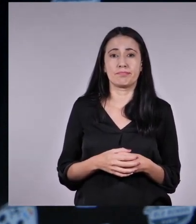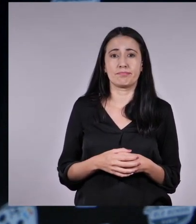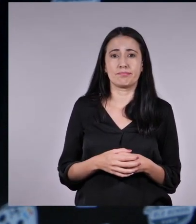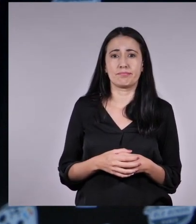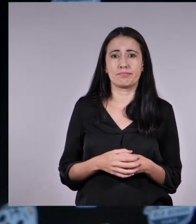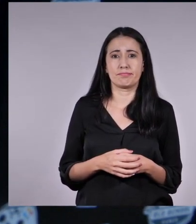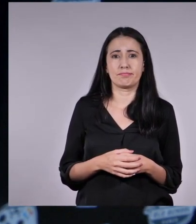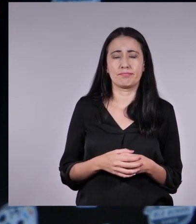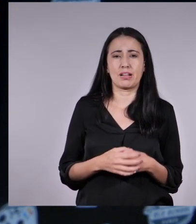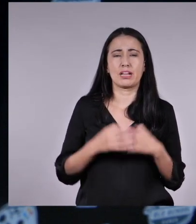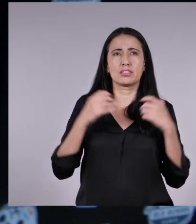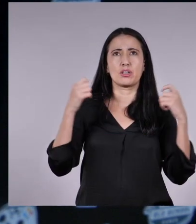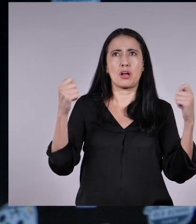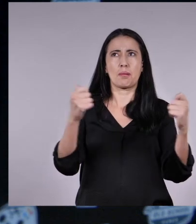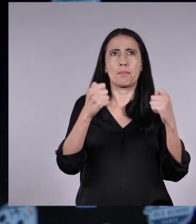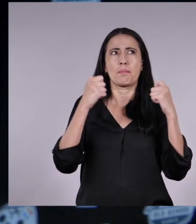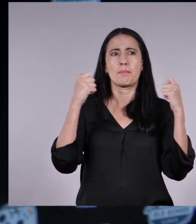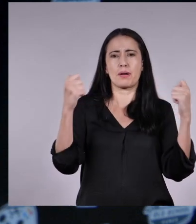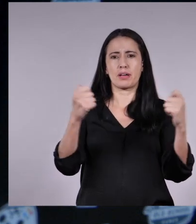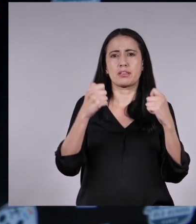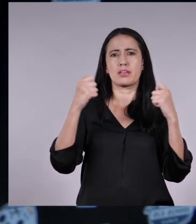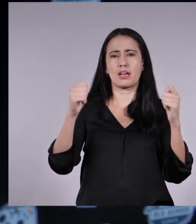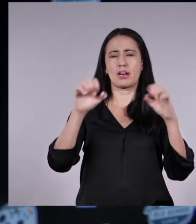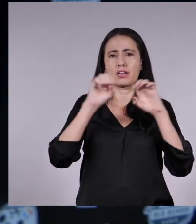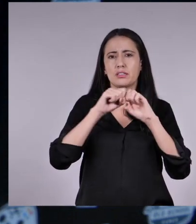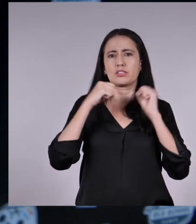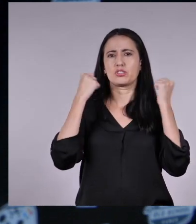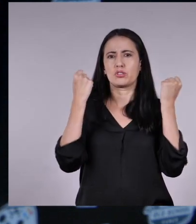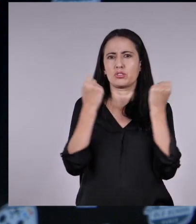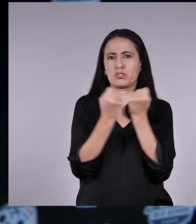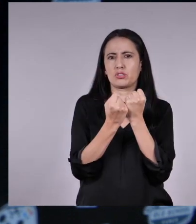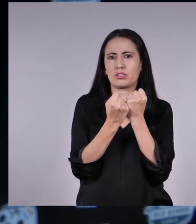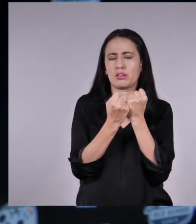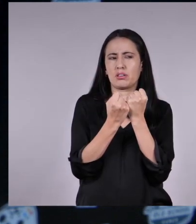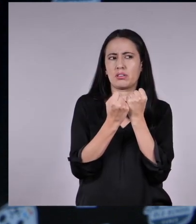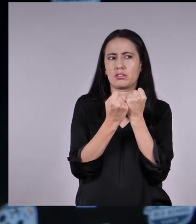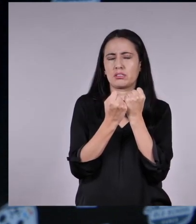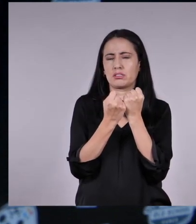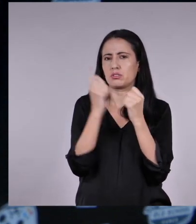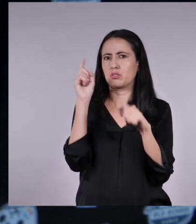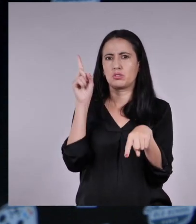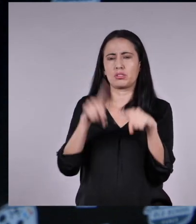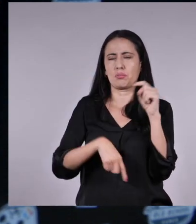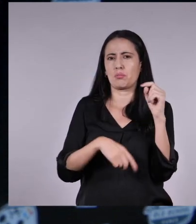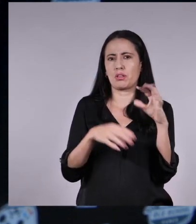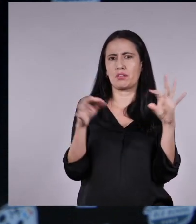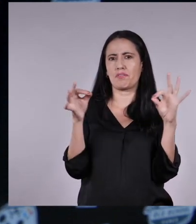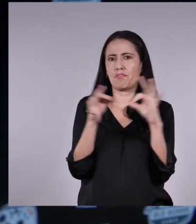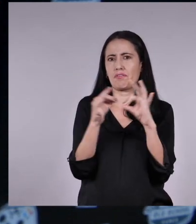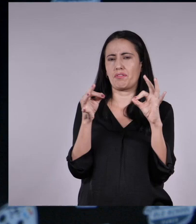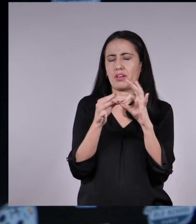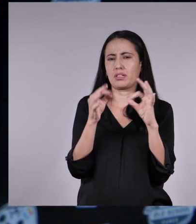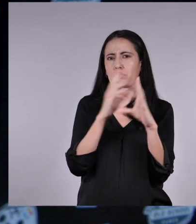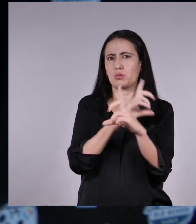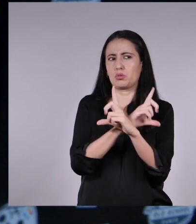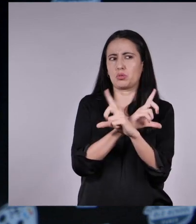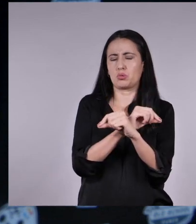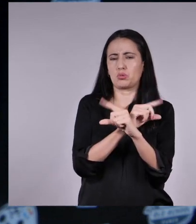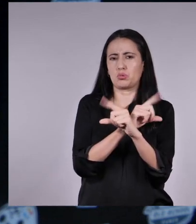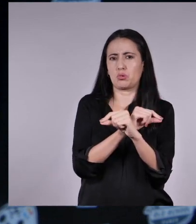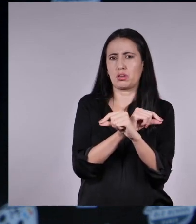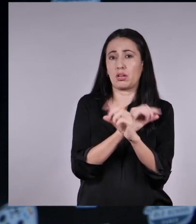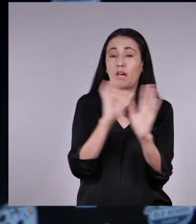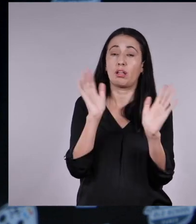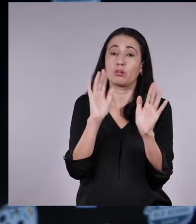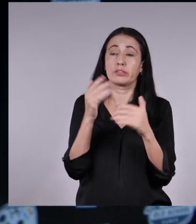¿Será que las campañas sociales no se pueden transmitir por redes sociales? Ah, a menos que los famosos ducen su poder